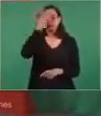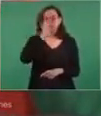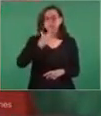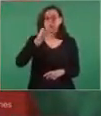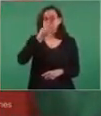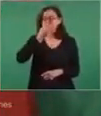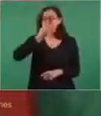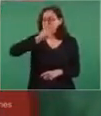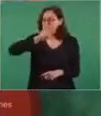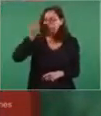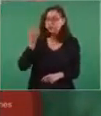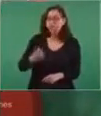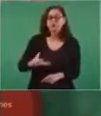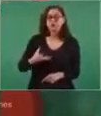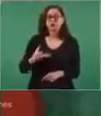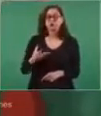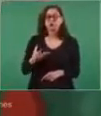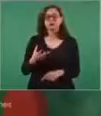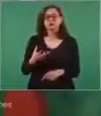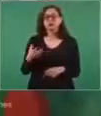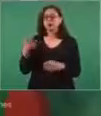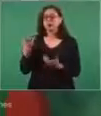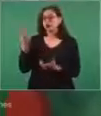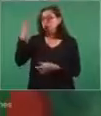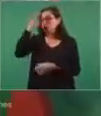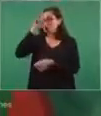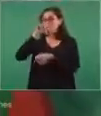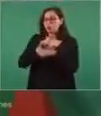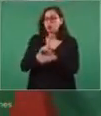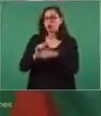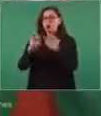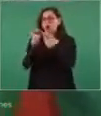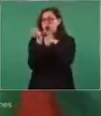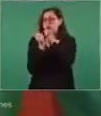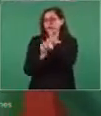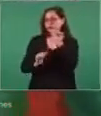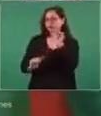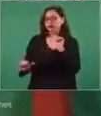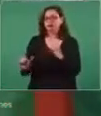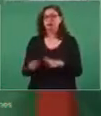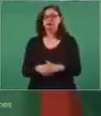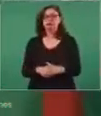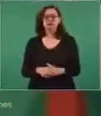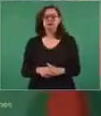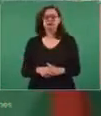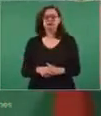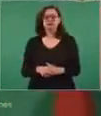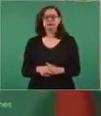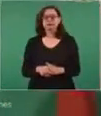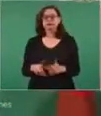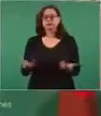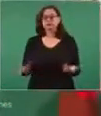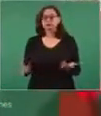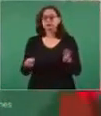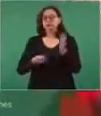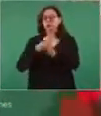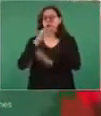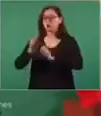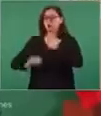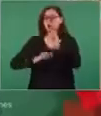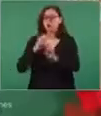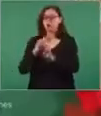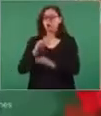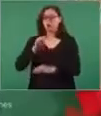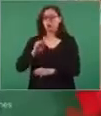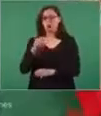por su cultura y su arte, todo lo que es el mundo maya, son